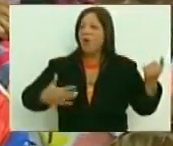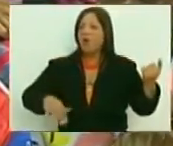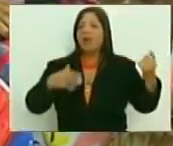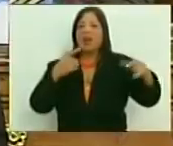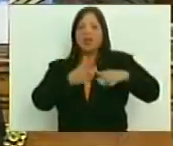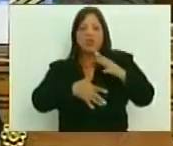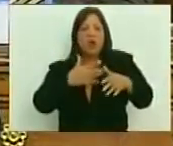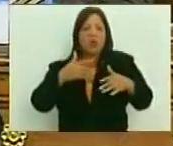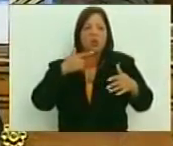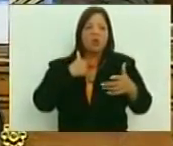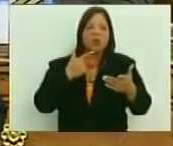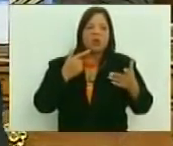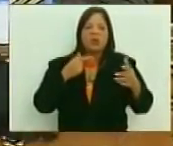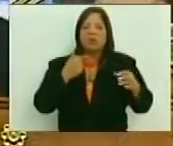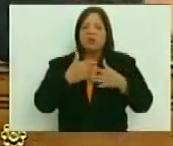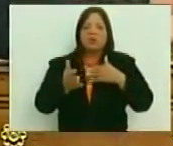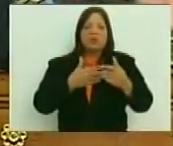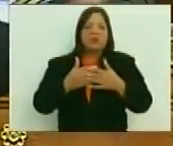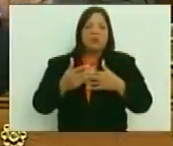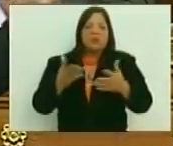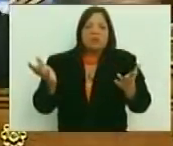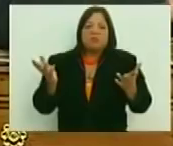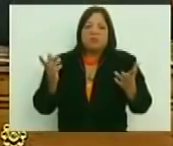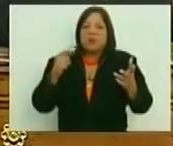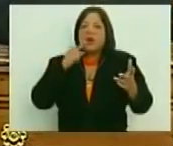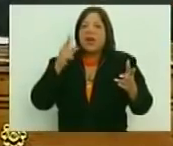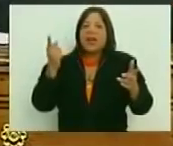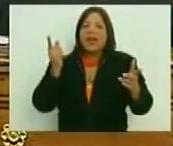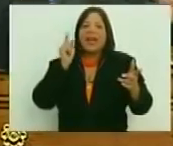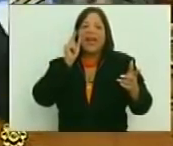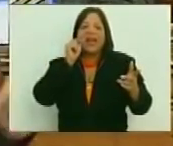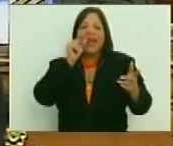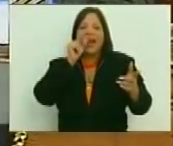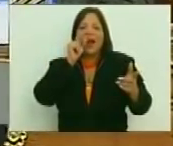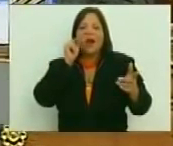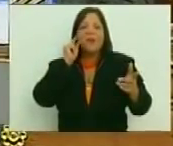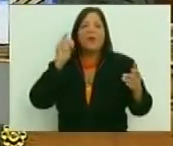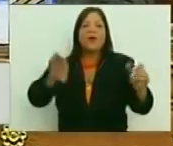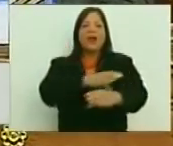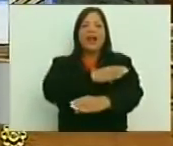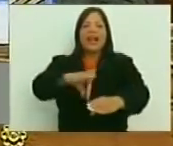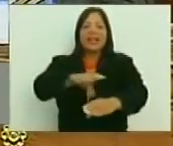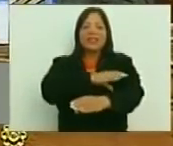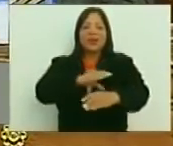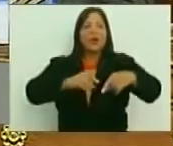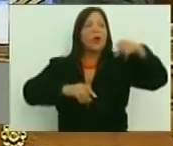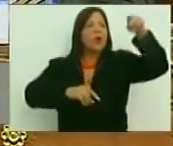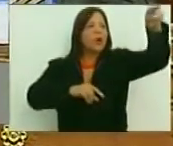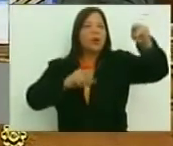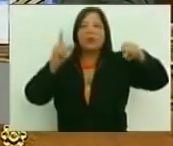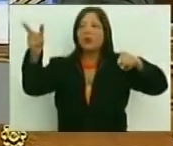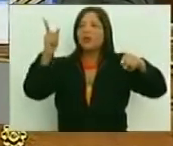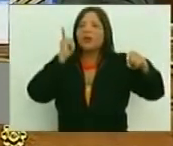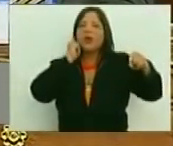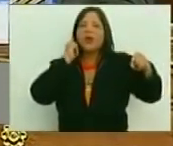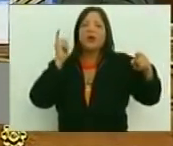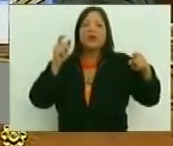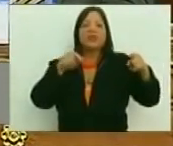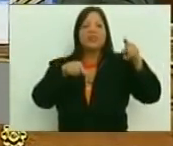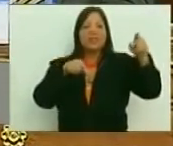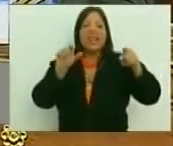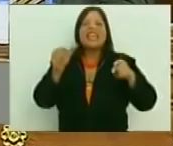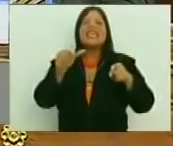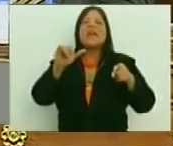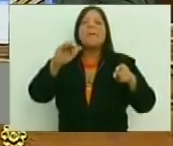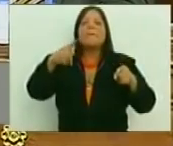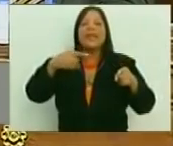hippies, aquí hay muchos hippies que aunque no sean rockeros, son hippies, como nuestro amigo acá el cantor, como nuestra Sol Musée, tú eres hippie también.